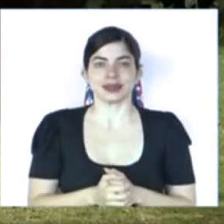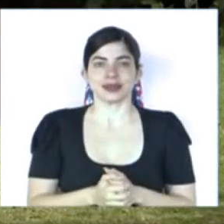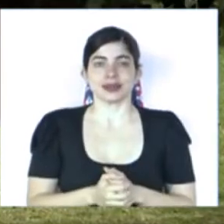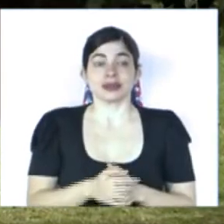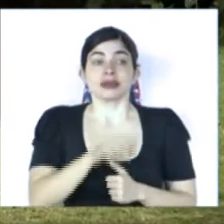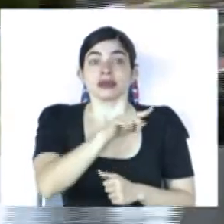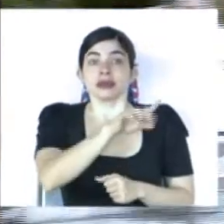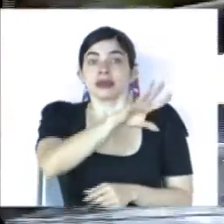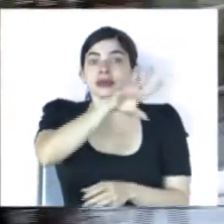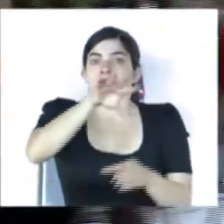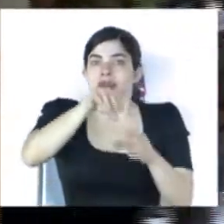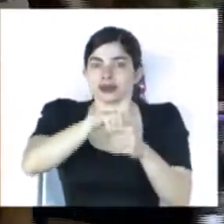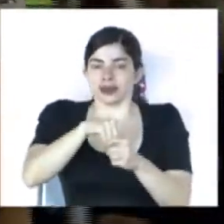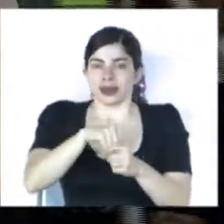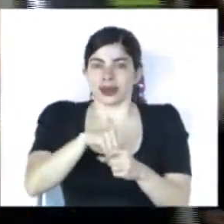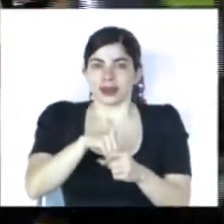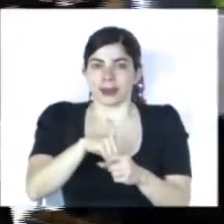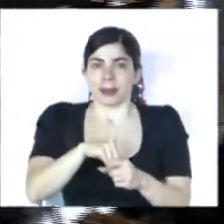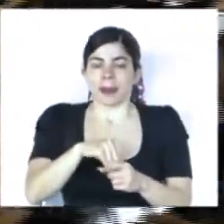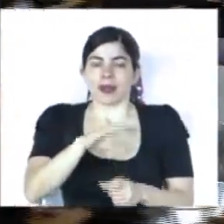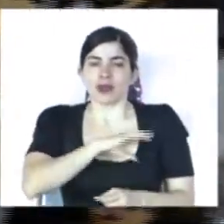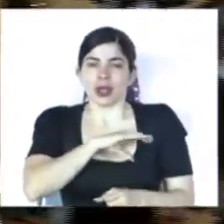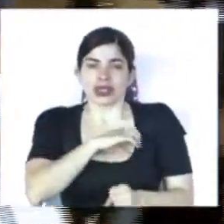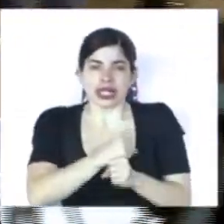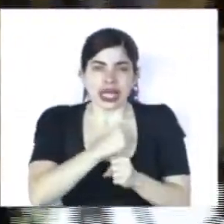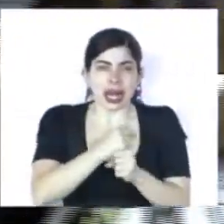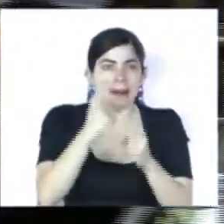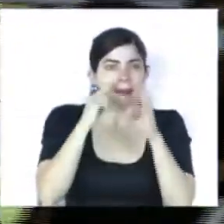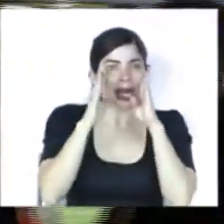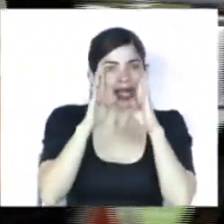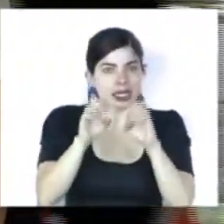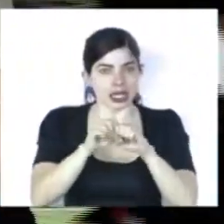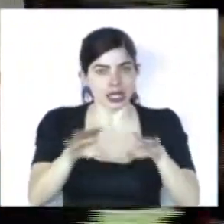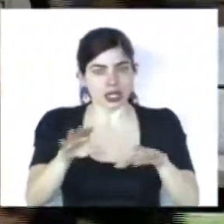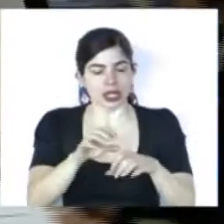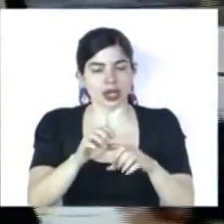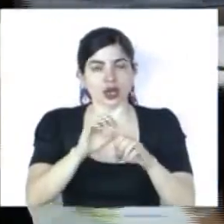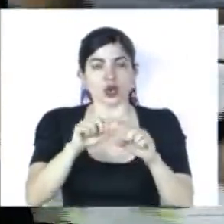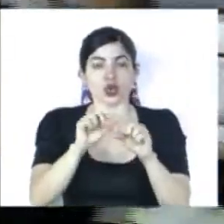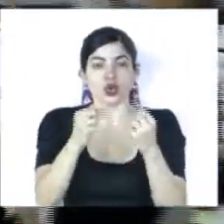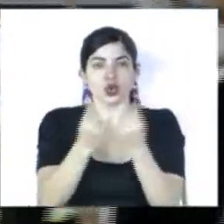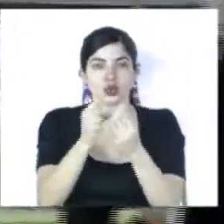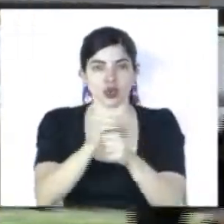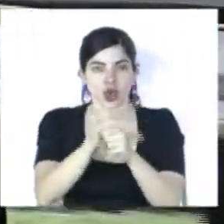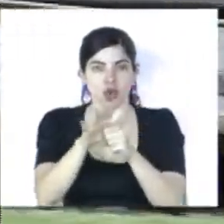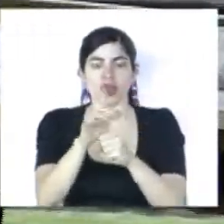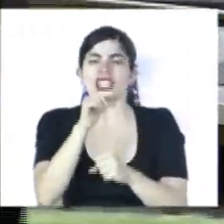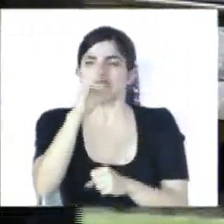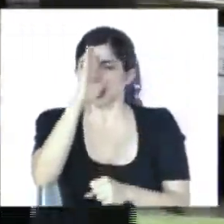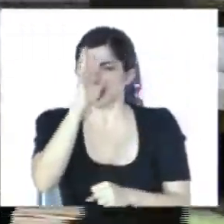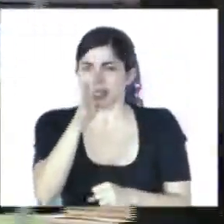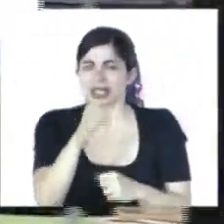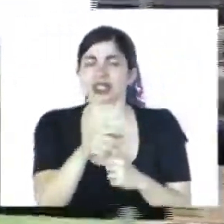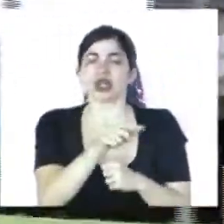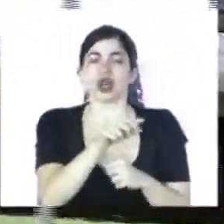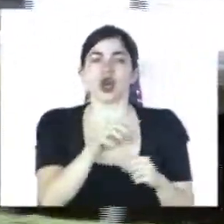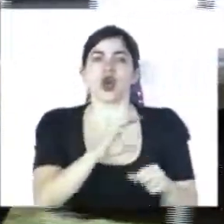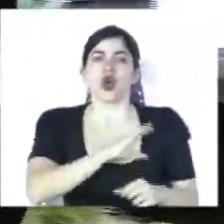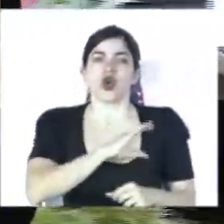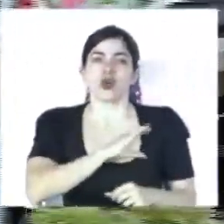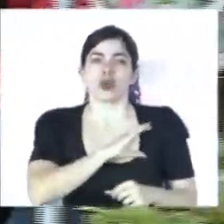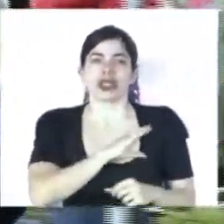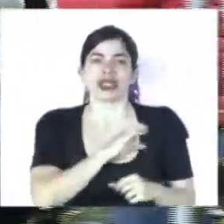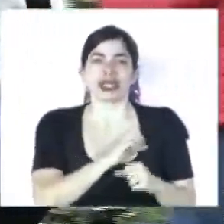Forma parte de la Fuerza de Tarea para la Atención del COVID-19 que es un grupo que organizó la dirección de la Policía Penitenciaria